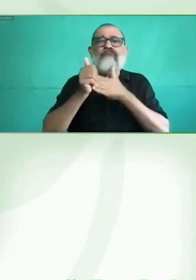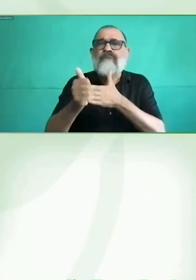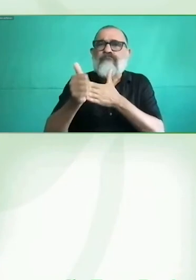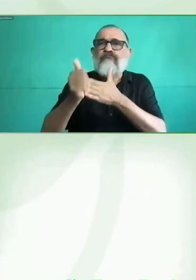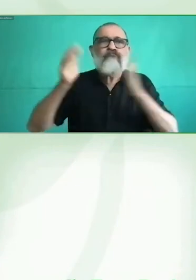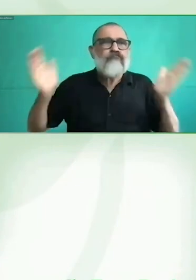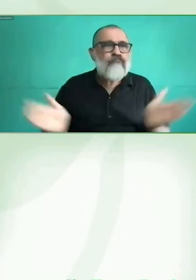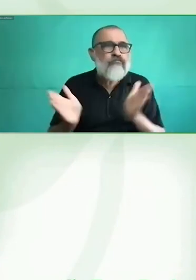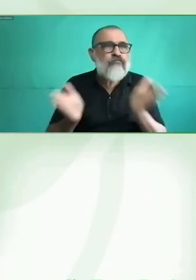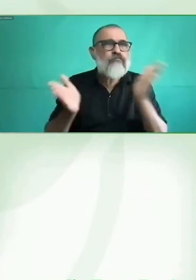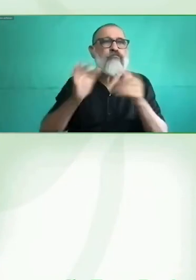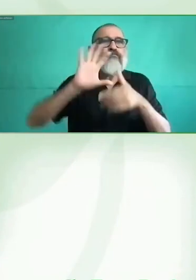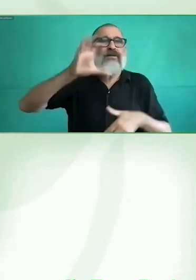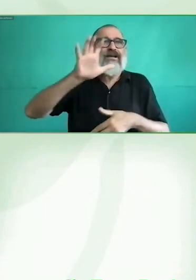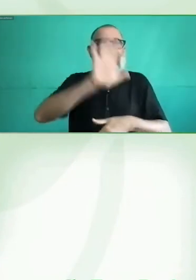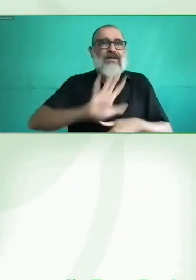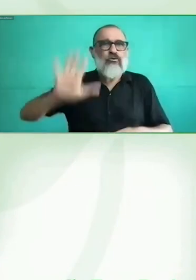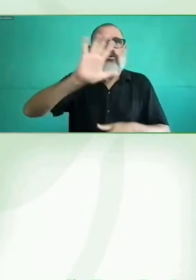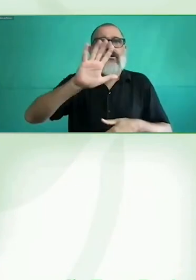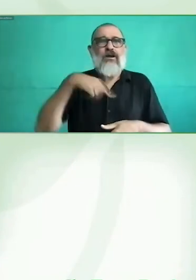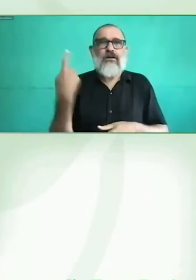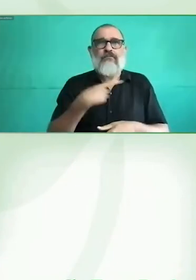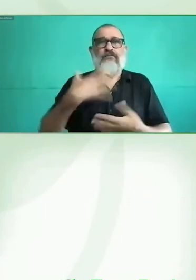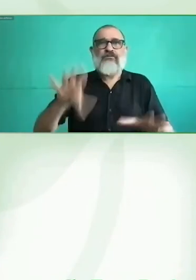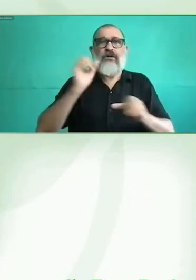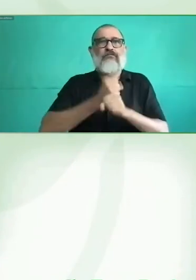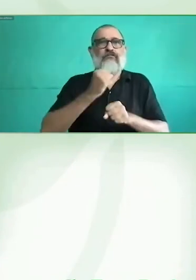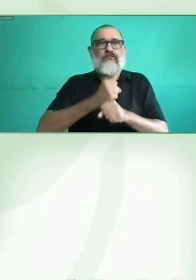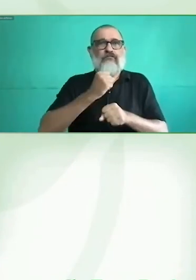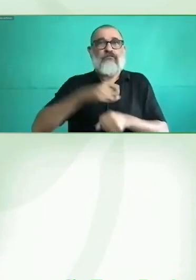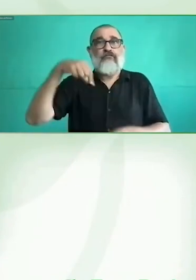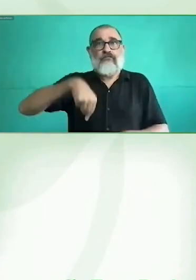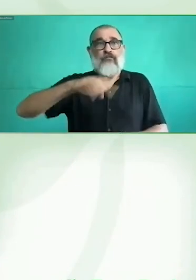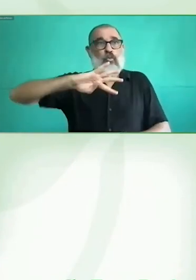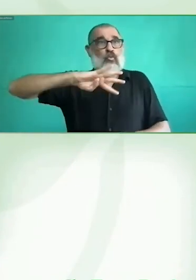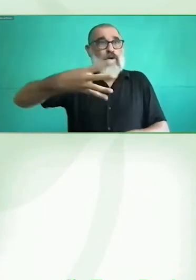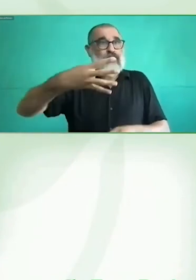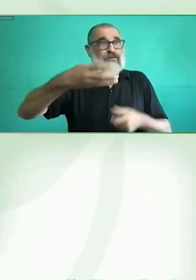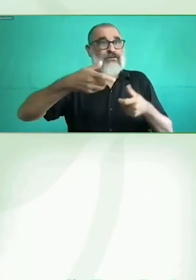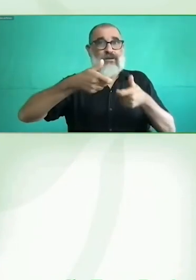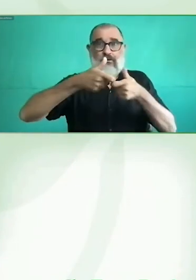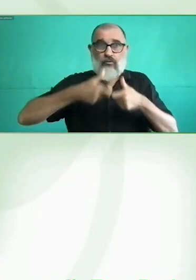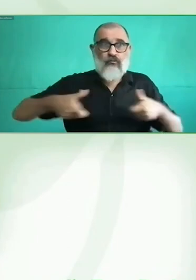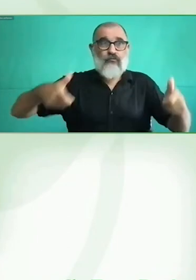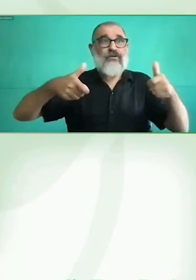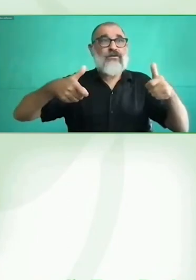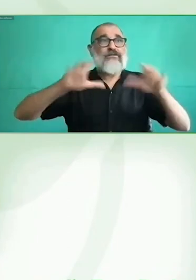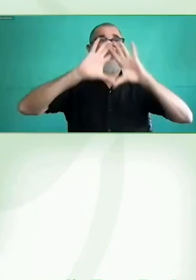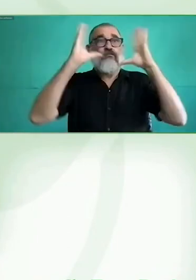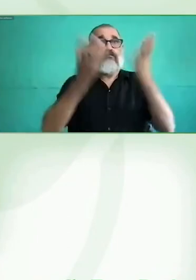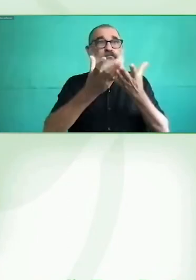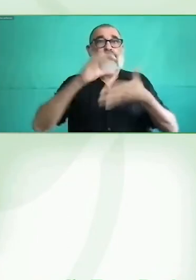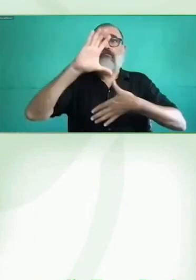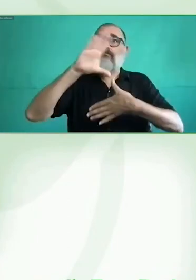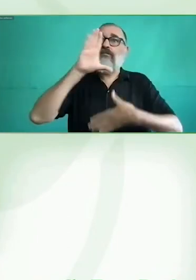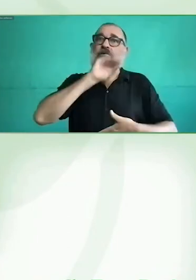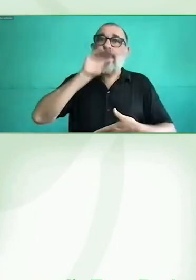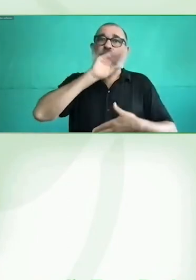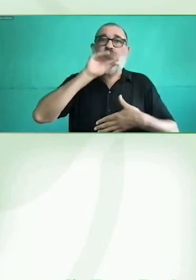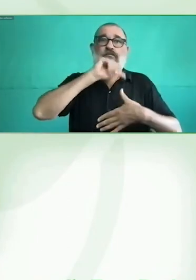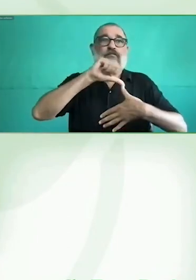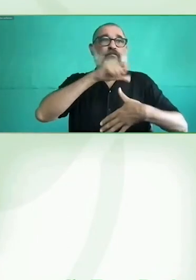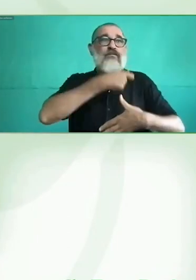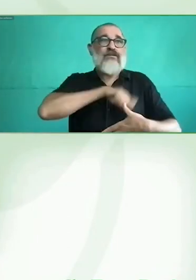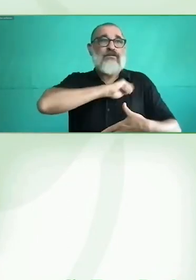que yo creo, Nacha, si te parece, arrancamos con los saludos de inauguración, de apertura de esta cuarta